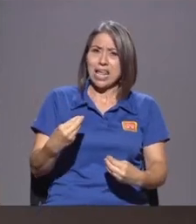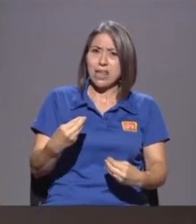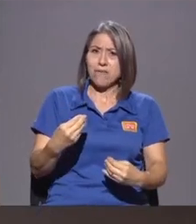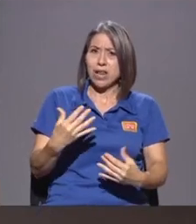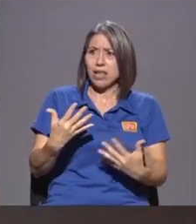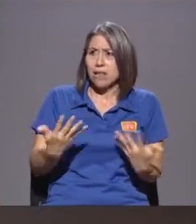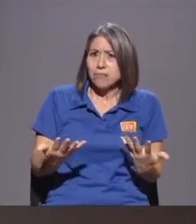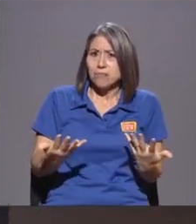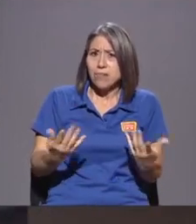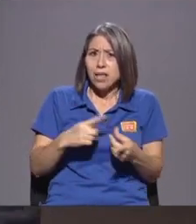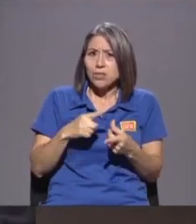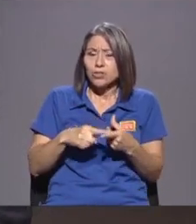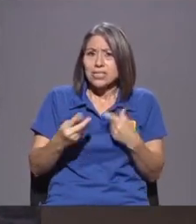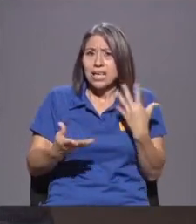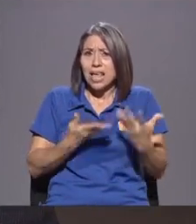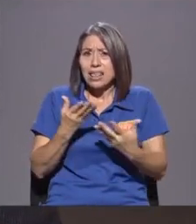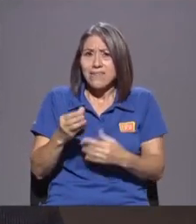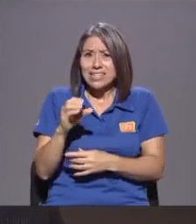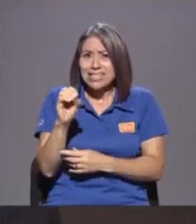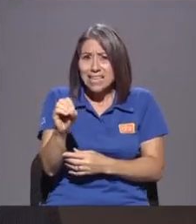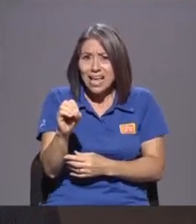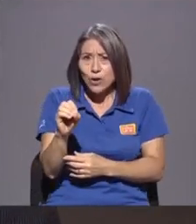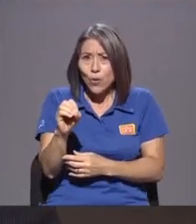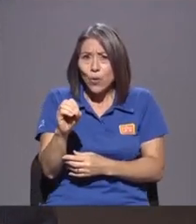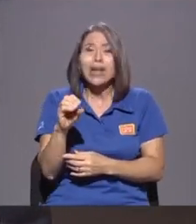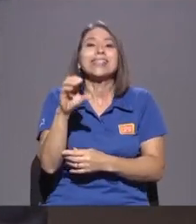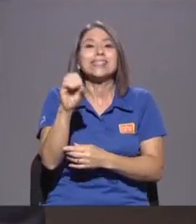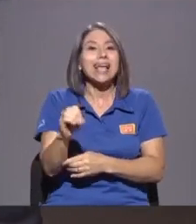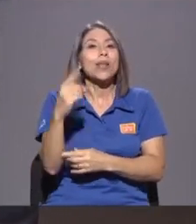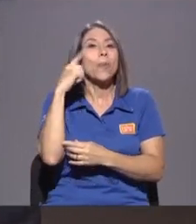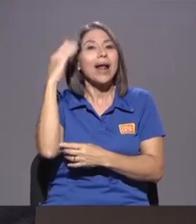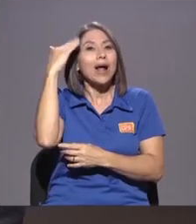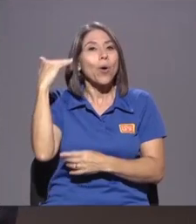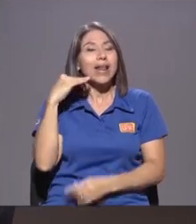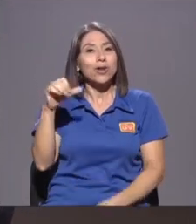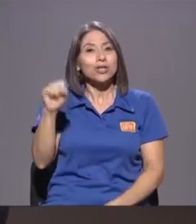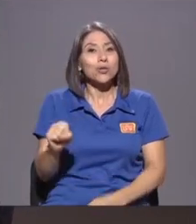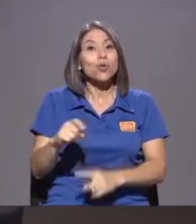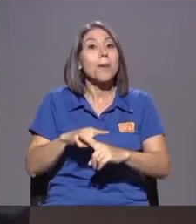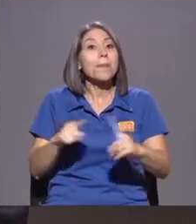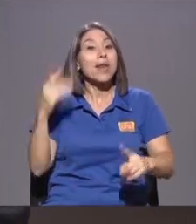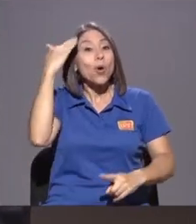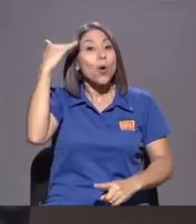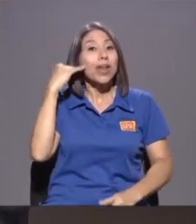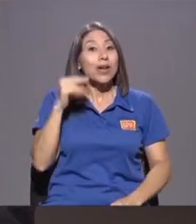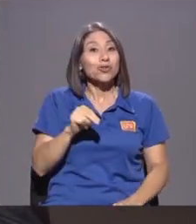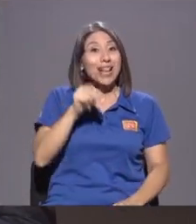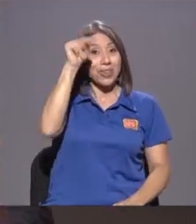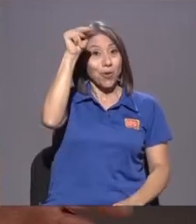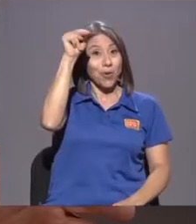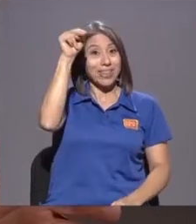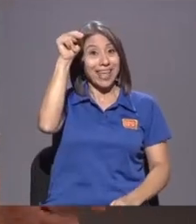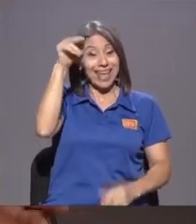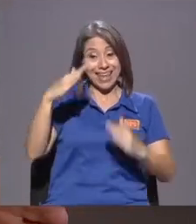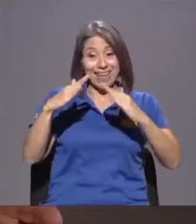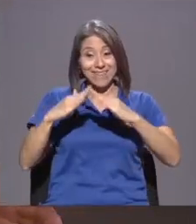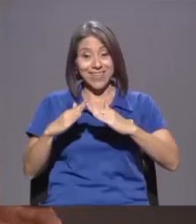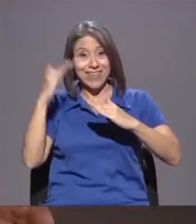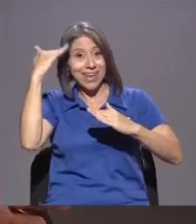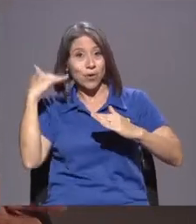Para Los Coreanos Del Sur Resulta Que Los Coreanos Del Norte Que Están Exiliados En Corea Sur Pueden Enviar Plata A Corea Norte